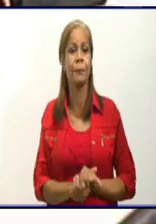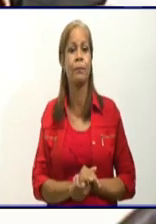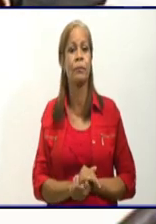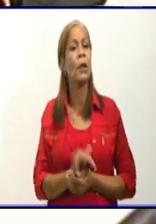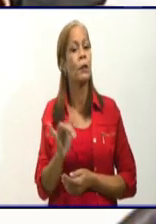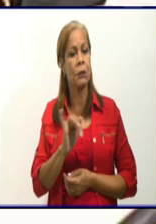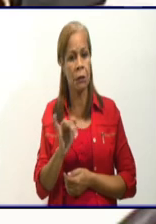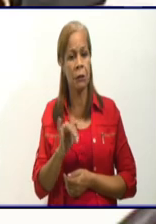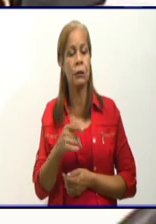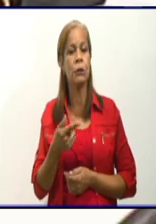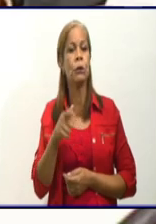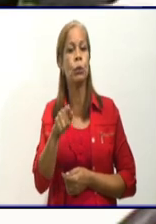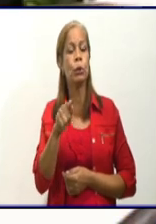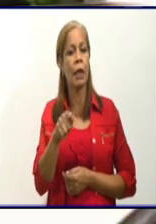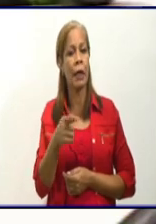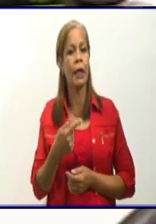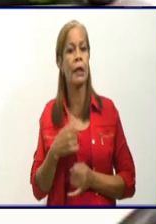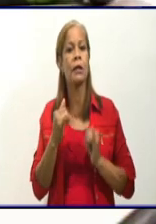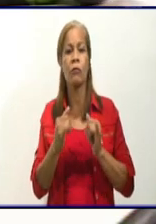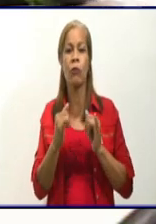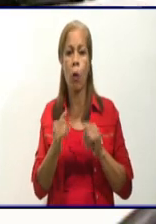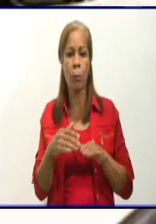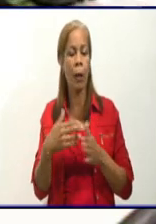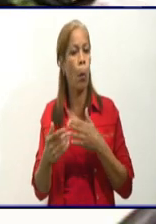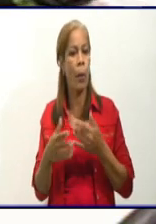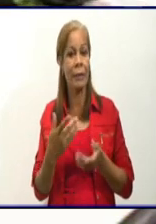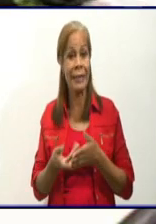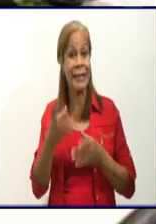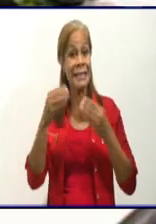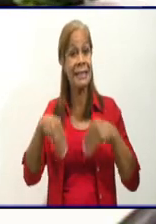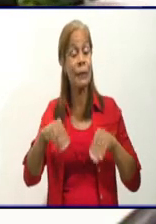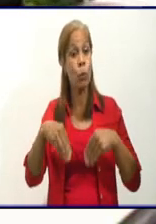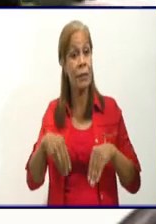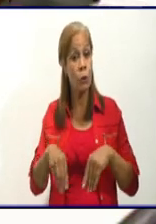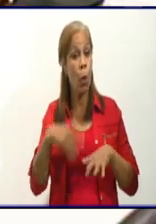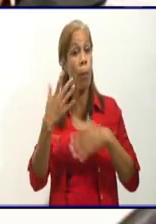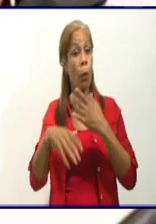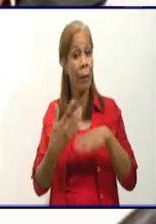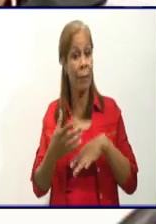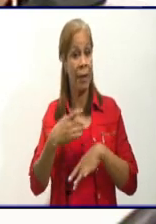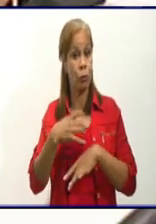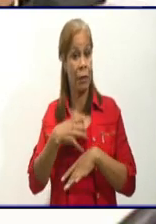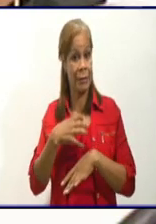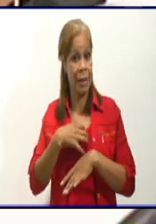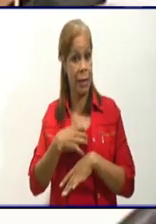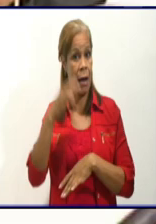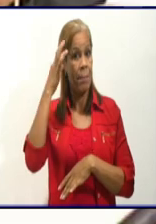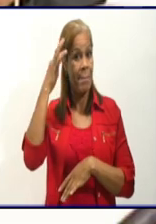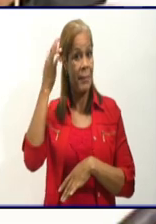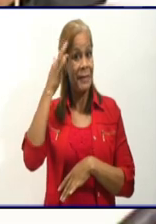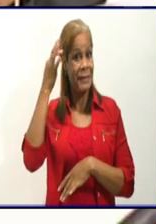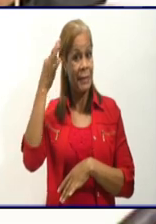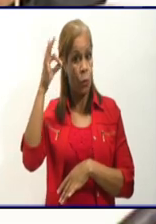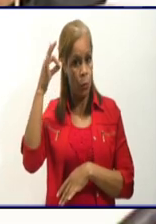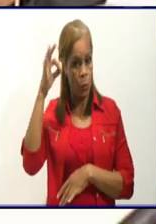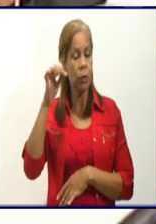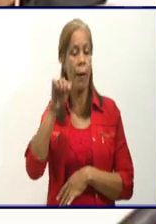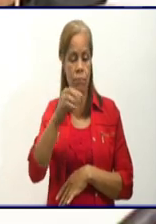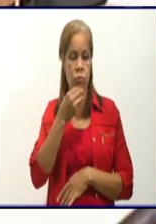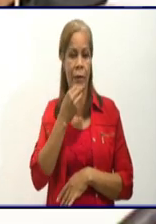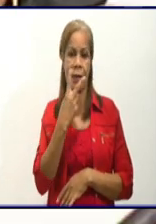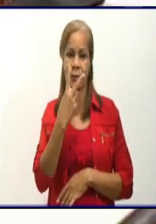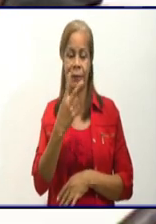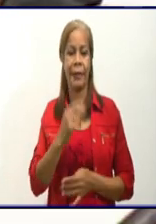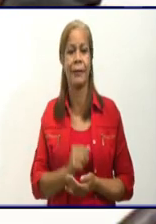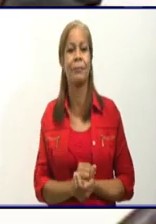también, pues, digamos que salir un poco del estrés que causa la enfermedad, incluso desde el aislamiento en nuestros hogares.